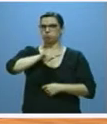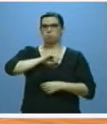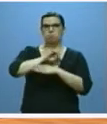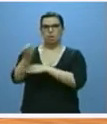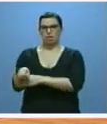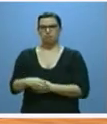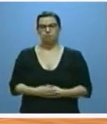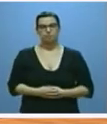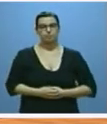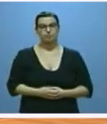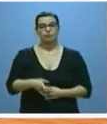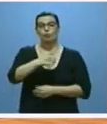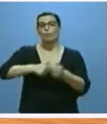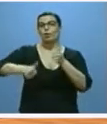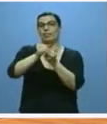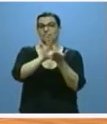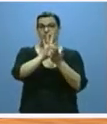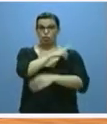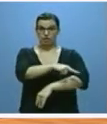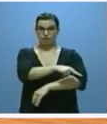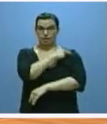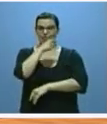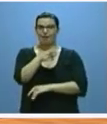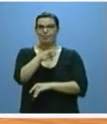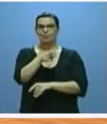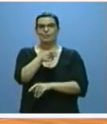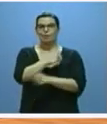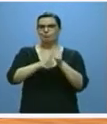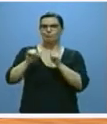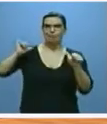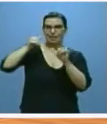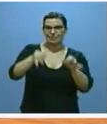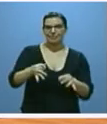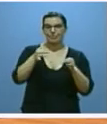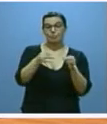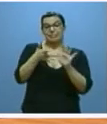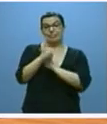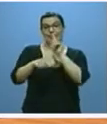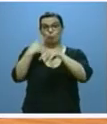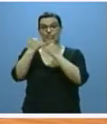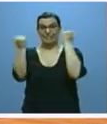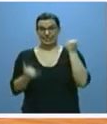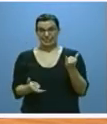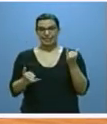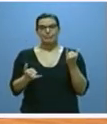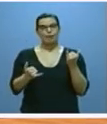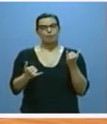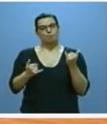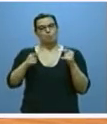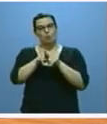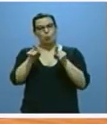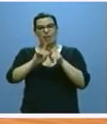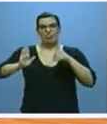La prioridad que hemos otorgado a este servicio nos permitió en los momentos más duros de la crisis no sólo no cerrar ningún centro sino abrir